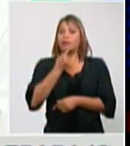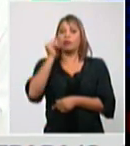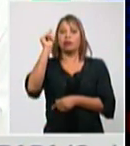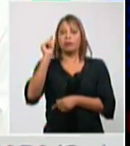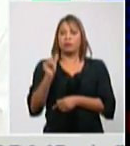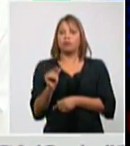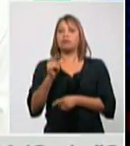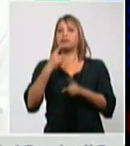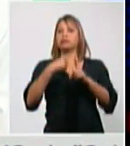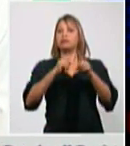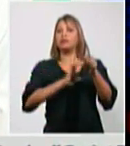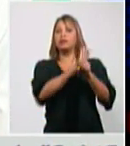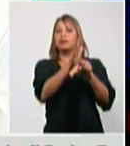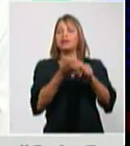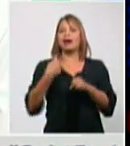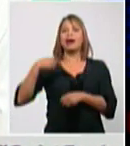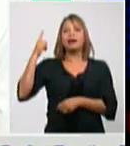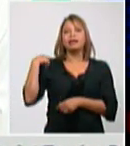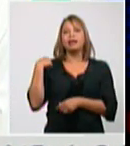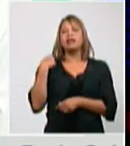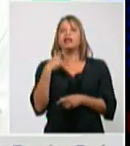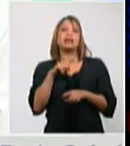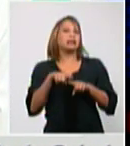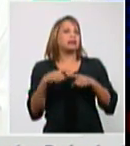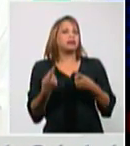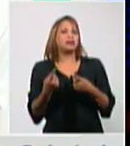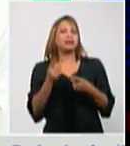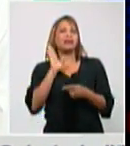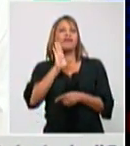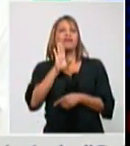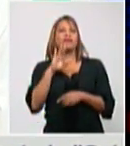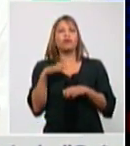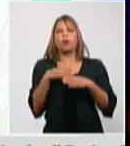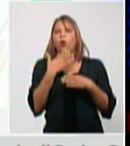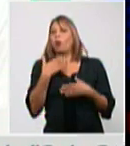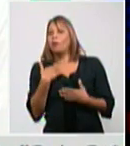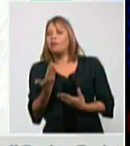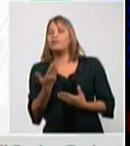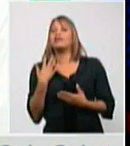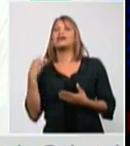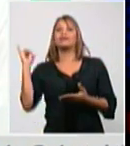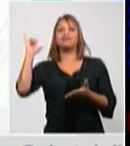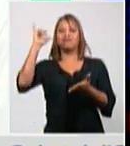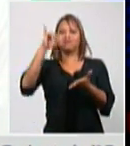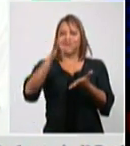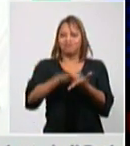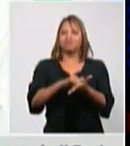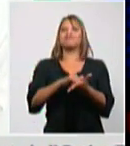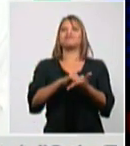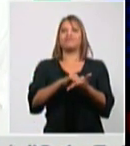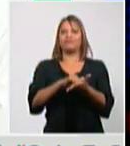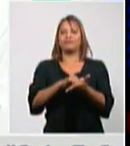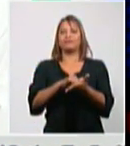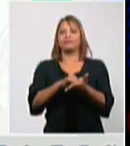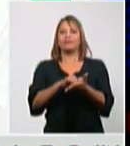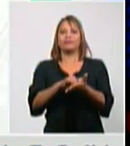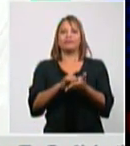ayer, pues tienen como fuente de infección el exterior de nuestro país. O sea, arribaron ya